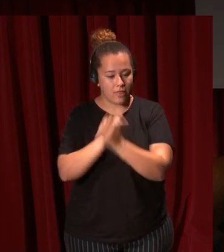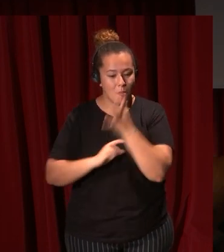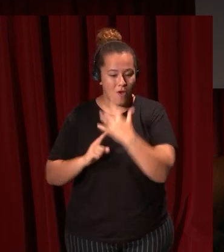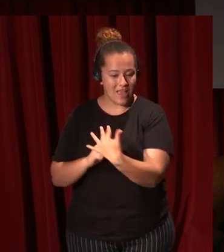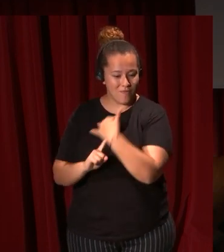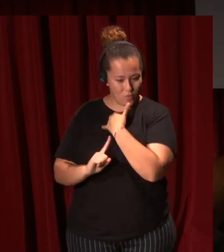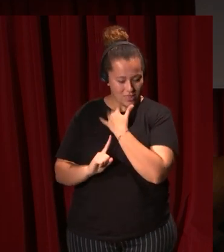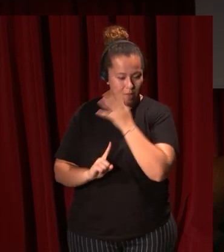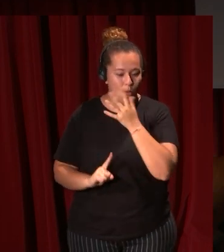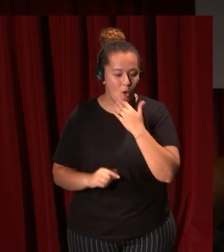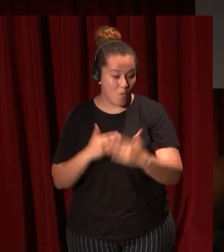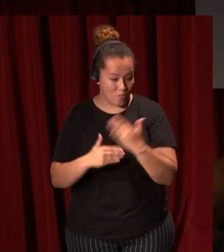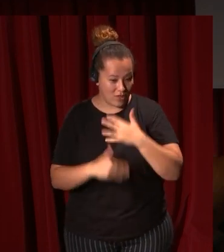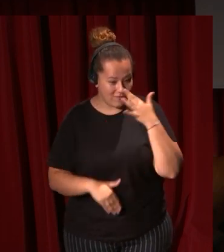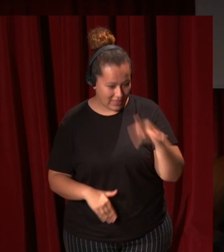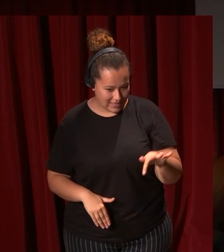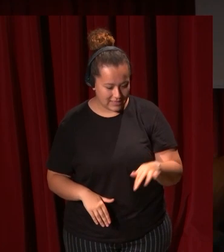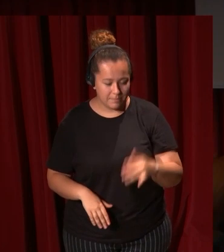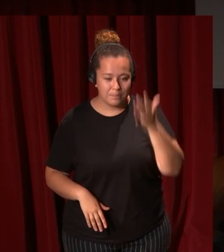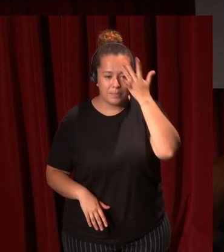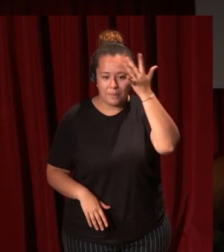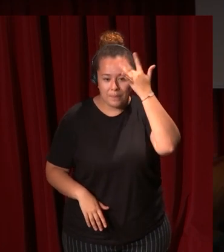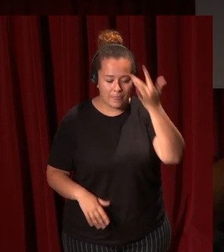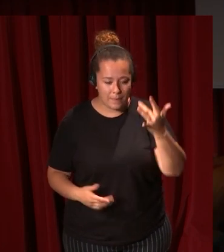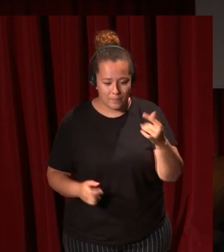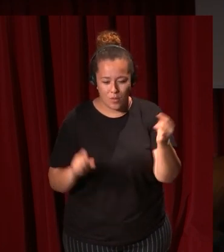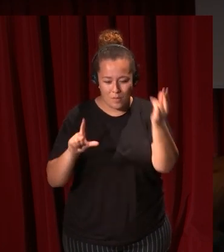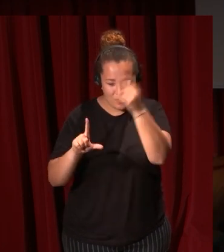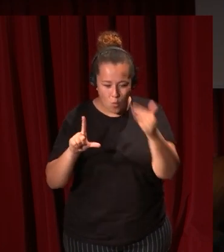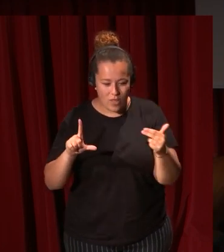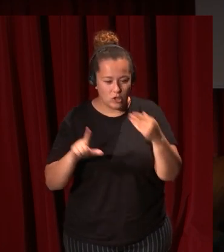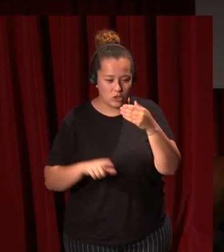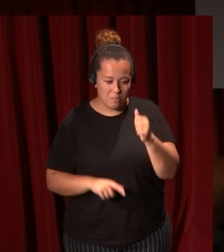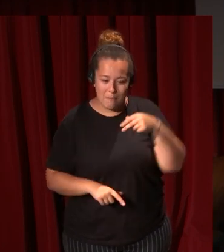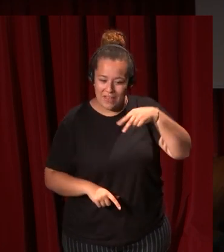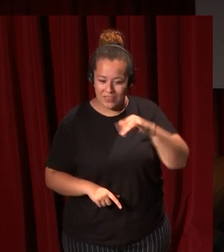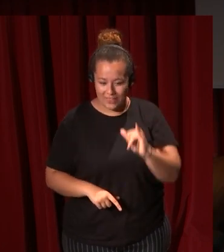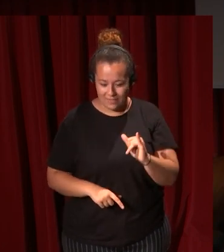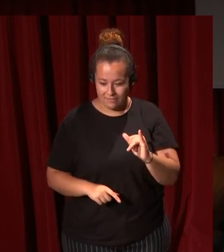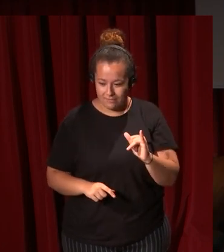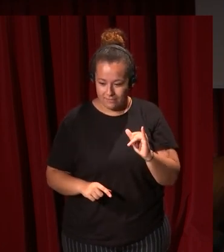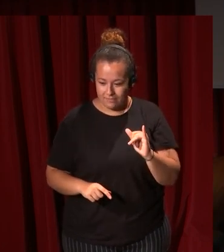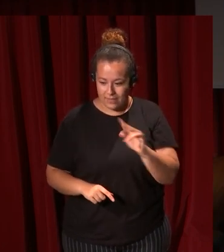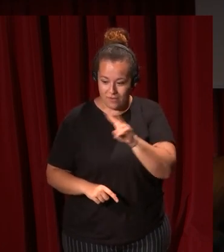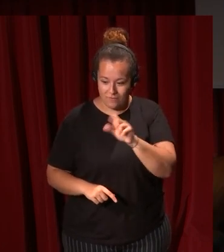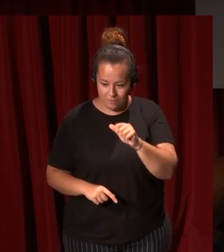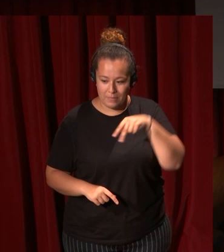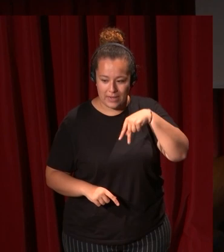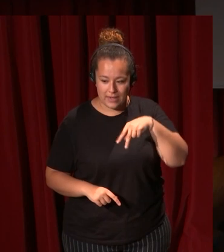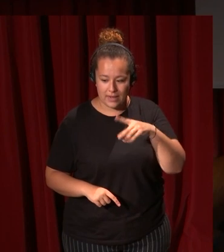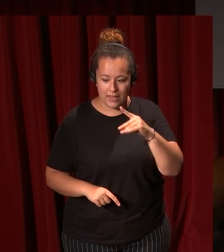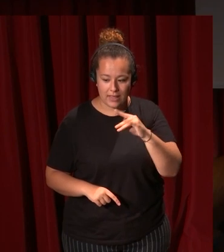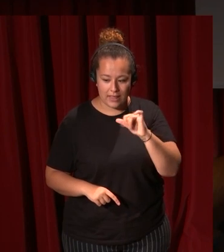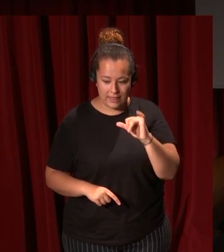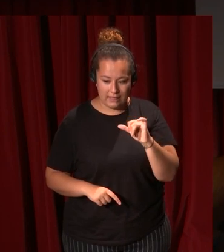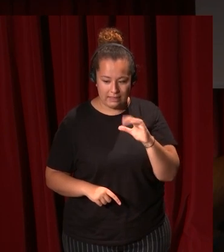francesa como decía pensar en cuadros de Van Dyck por ejemplo en la corte inglesa a partir de 1630 se parecen cada vez menos a